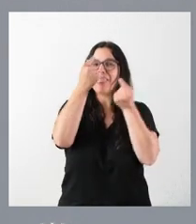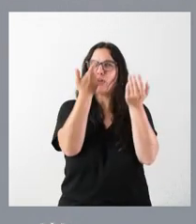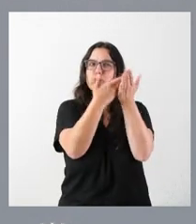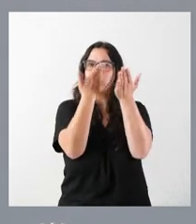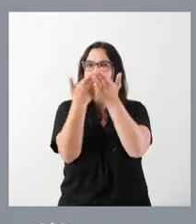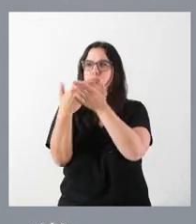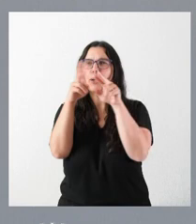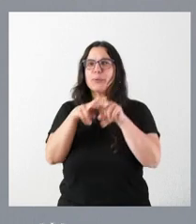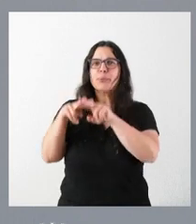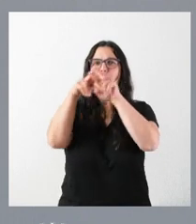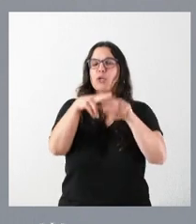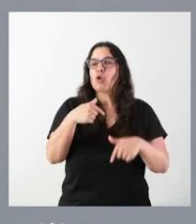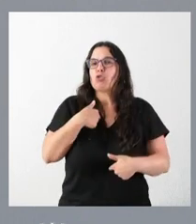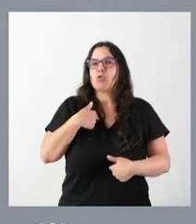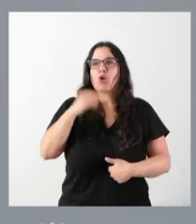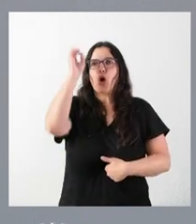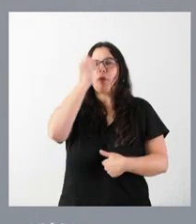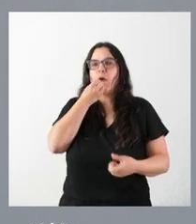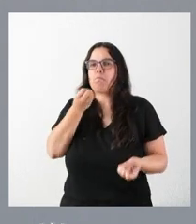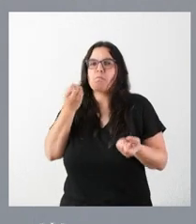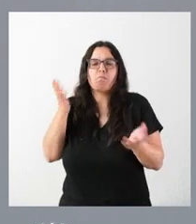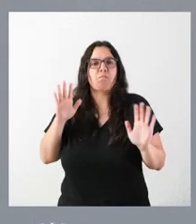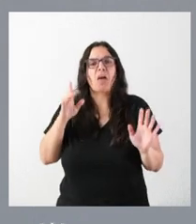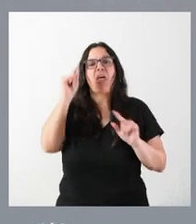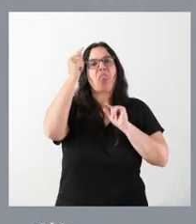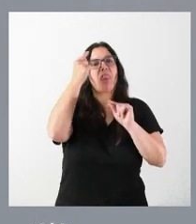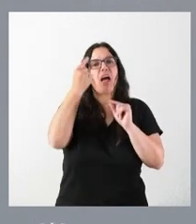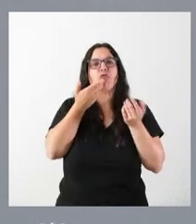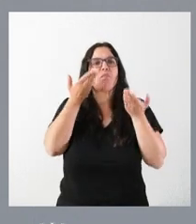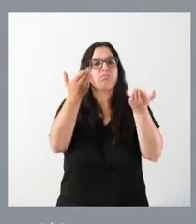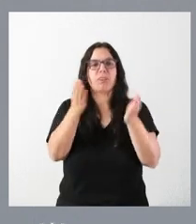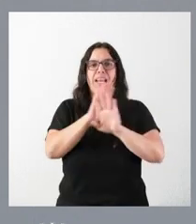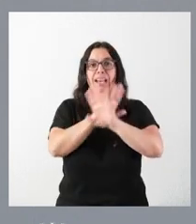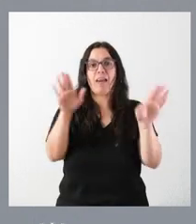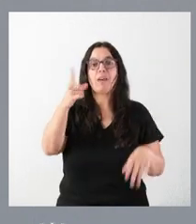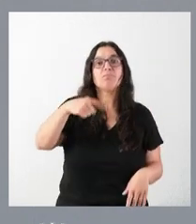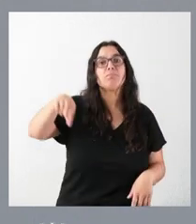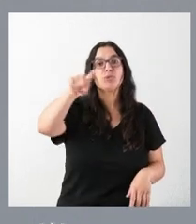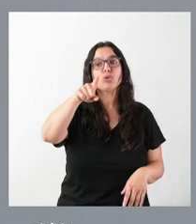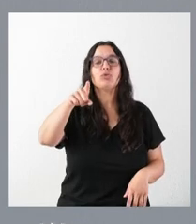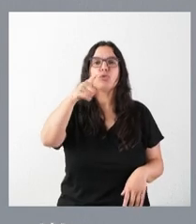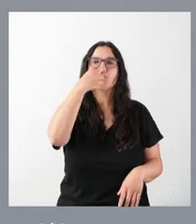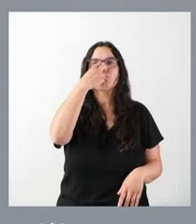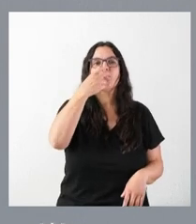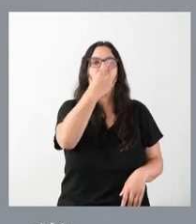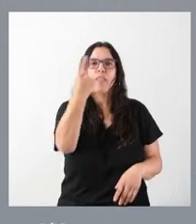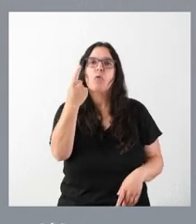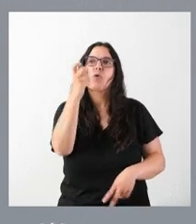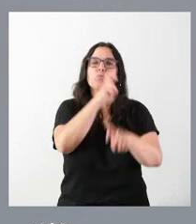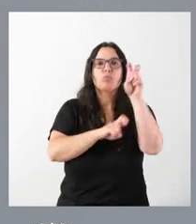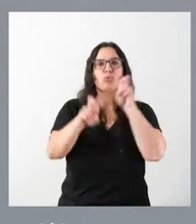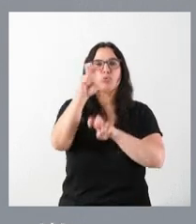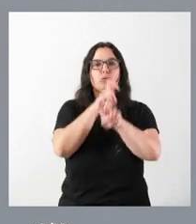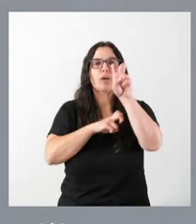por tanto, yo no hago valoraciones y tampoco quiero ofrecer datos. Sí que invito al conjunto de los ciudadanos, sean cada uno de ellos los que puedan hacer